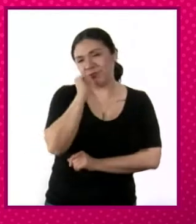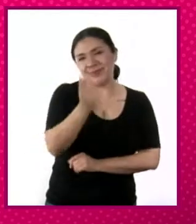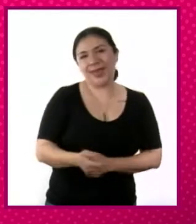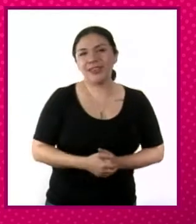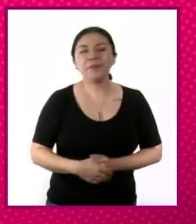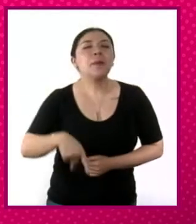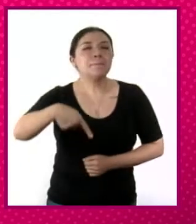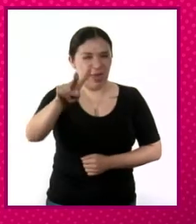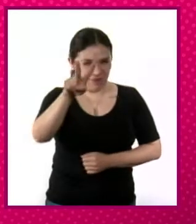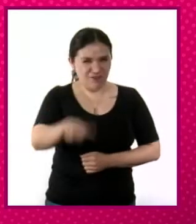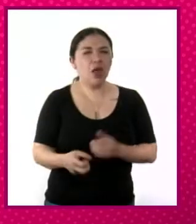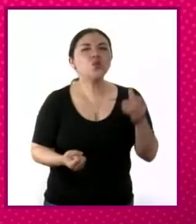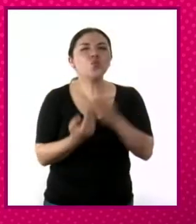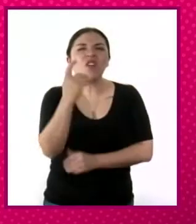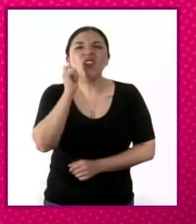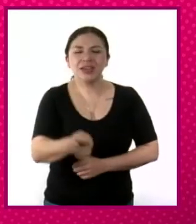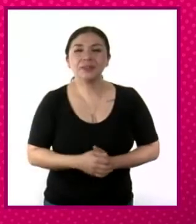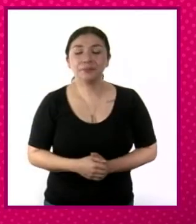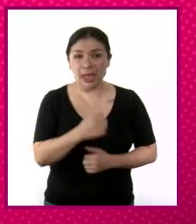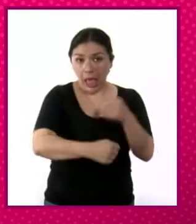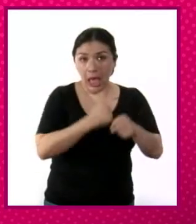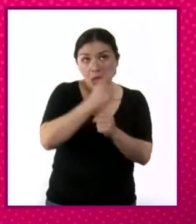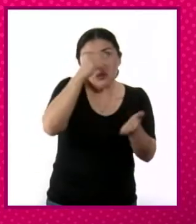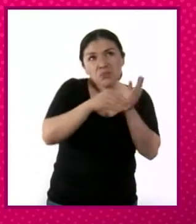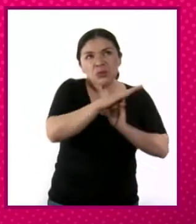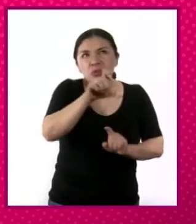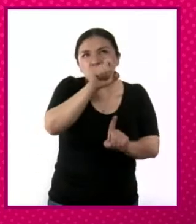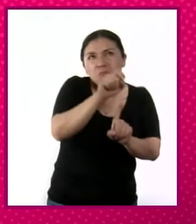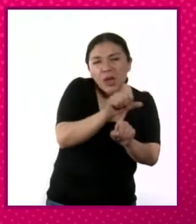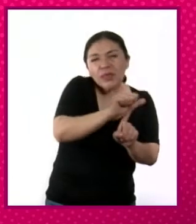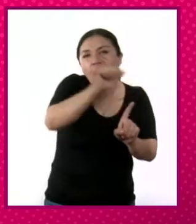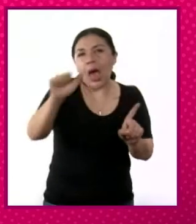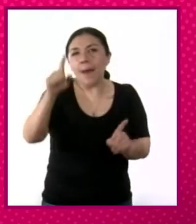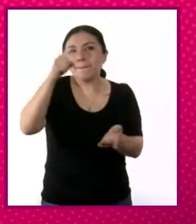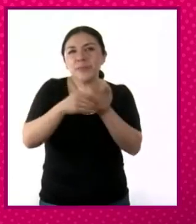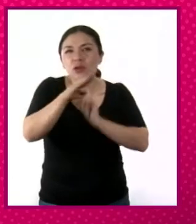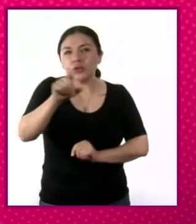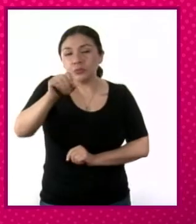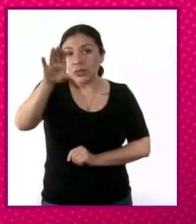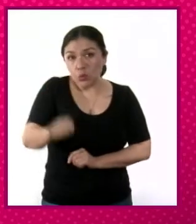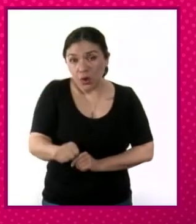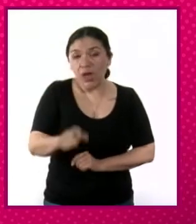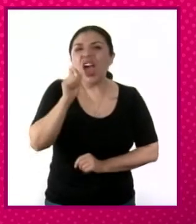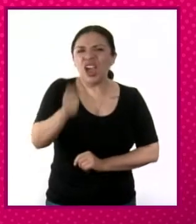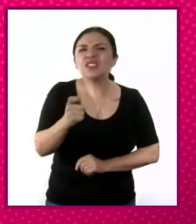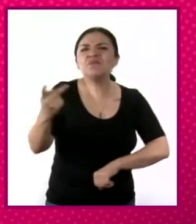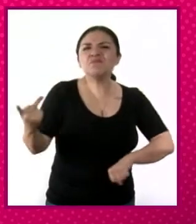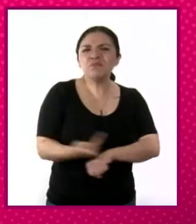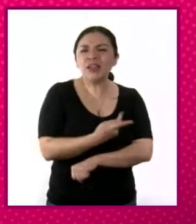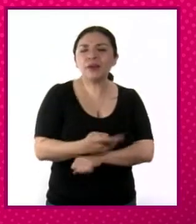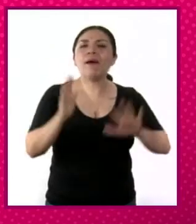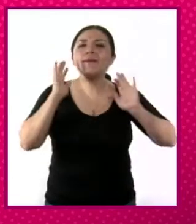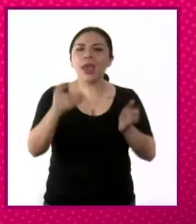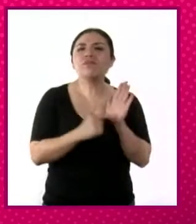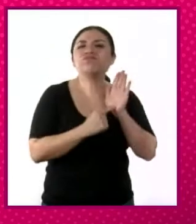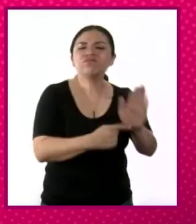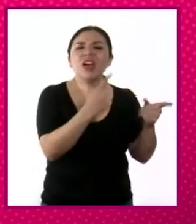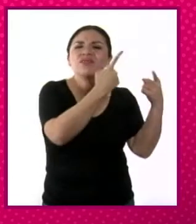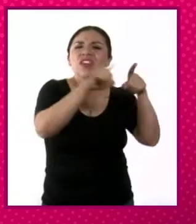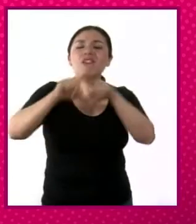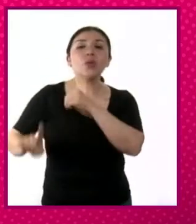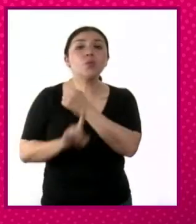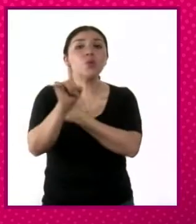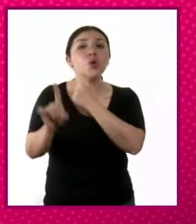Lo que sí es una novedad es que entre 1920 y 1929 se presentan diversos